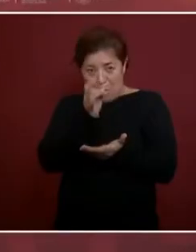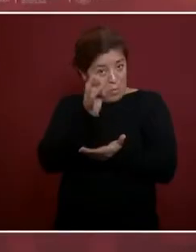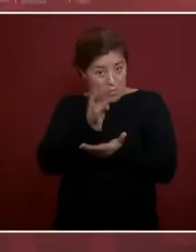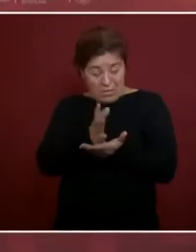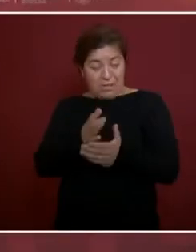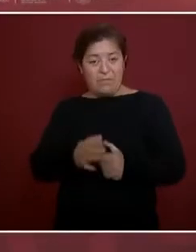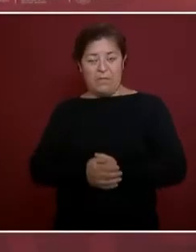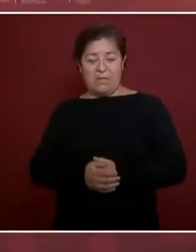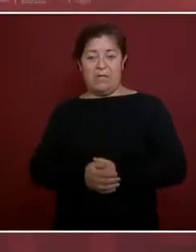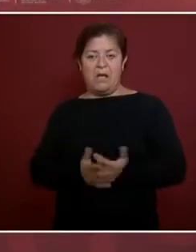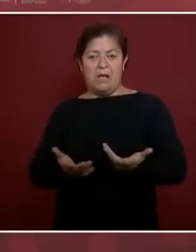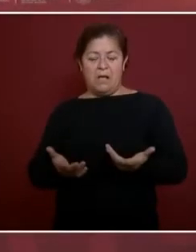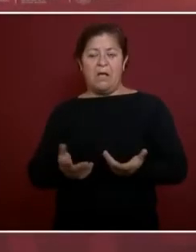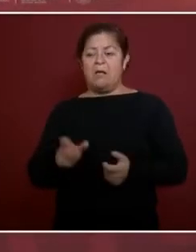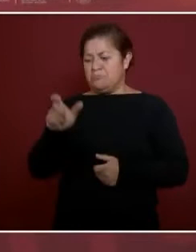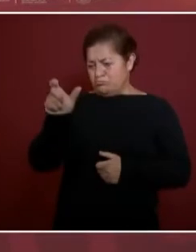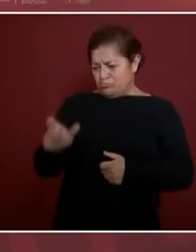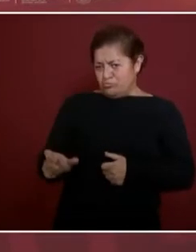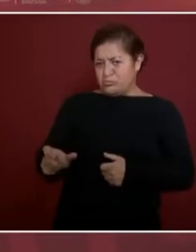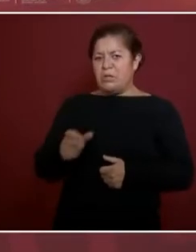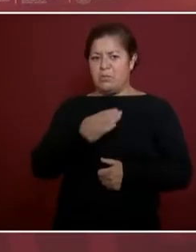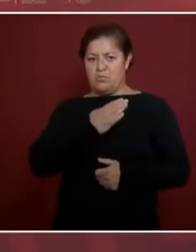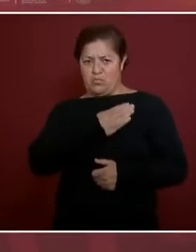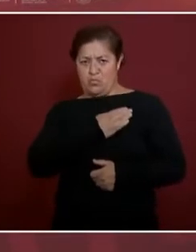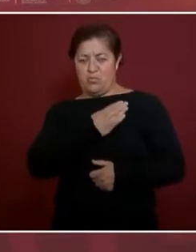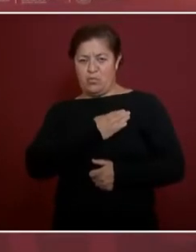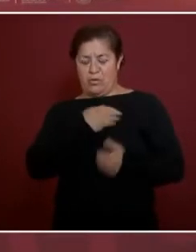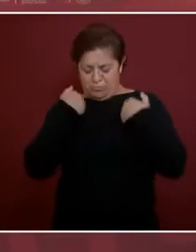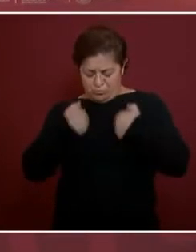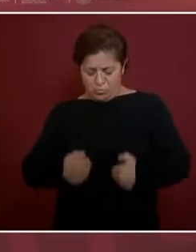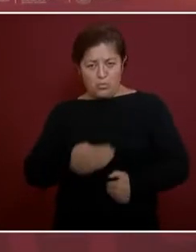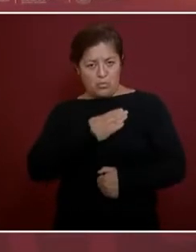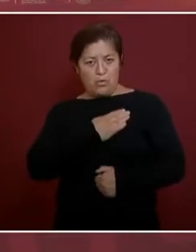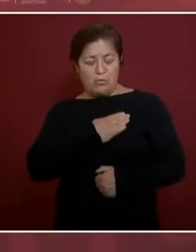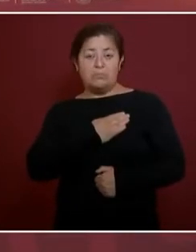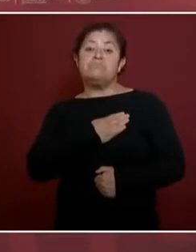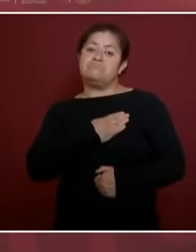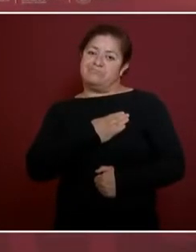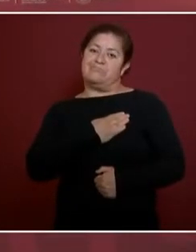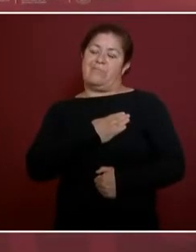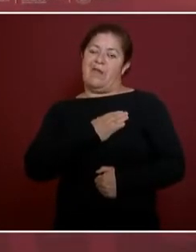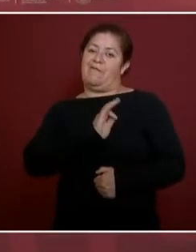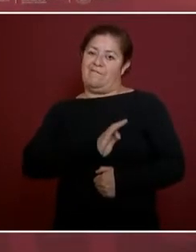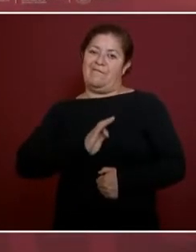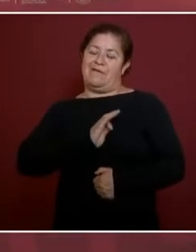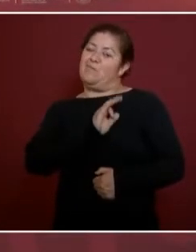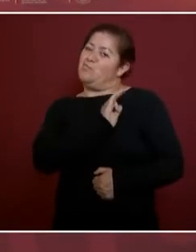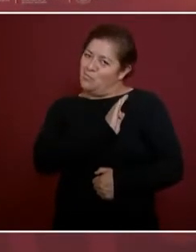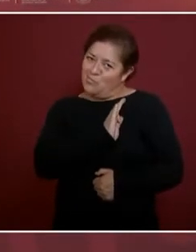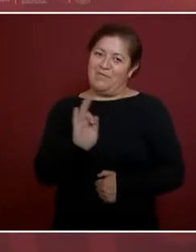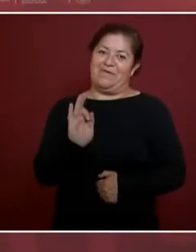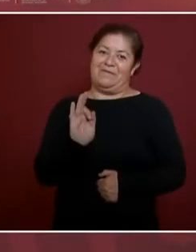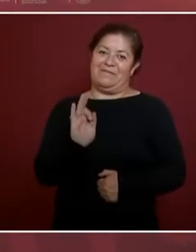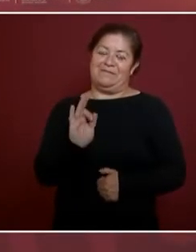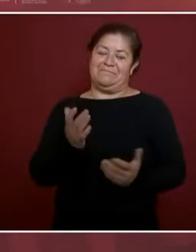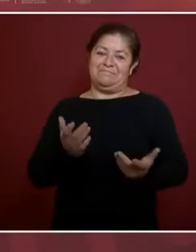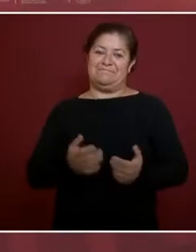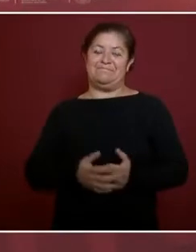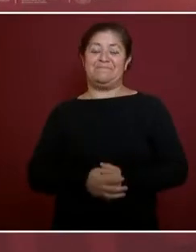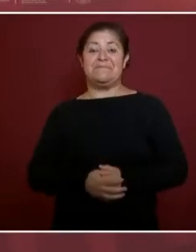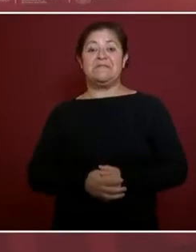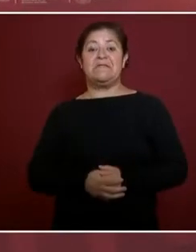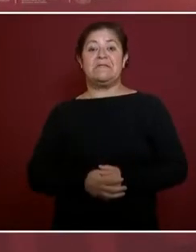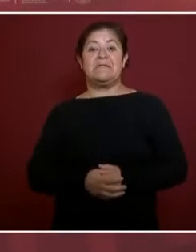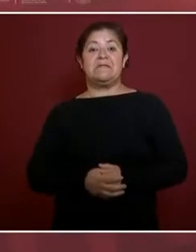buenos podemos ser felices. Y la